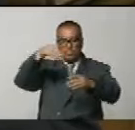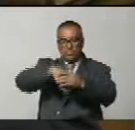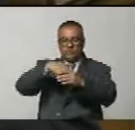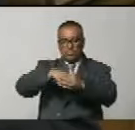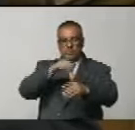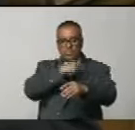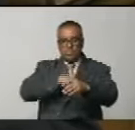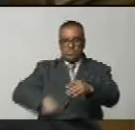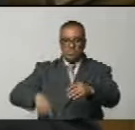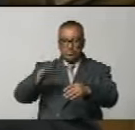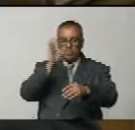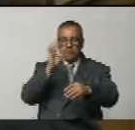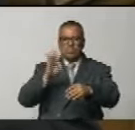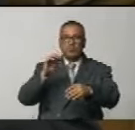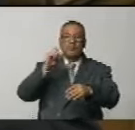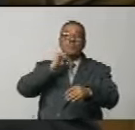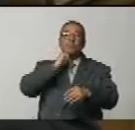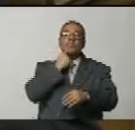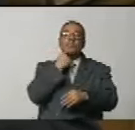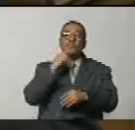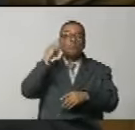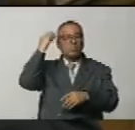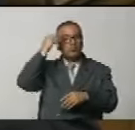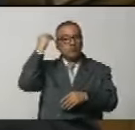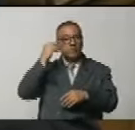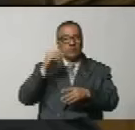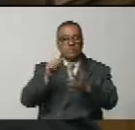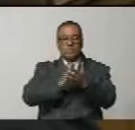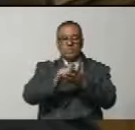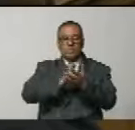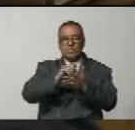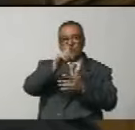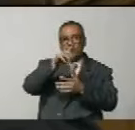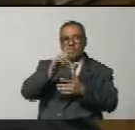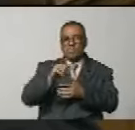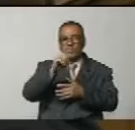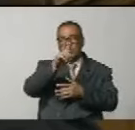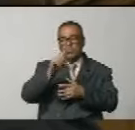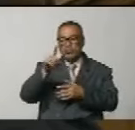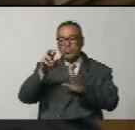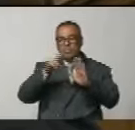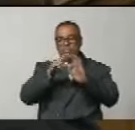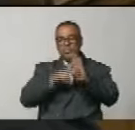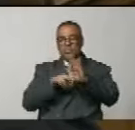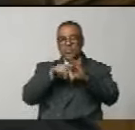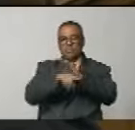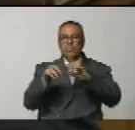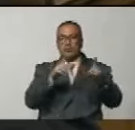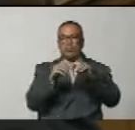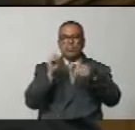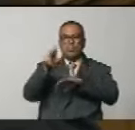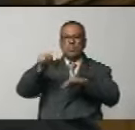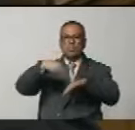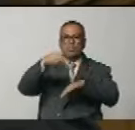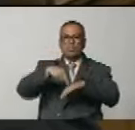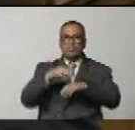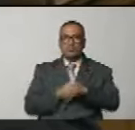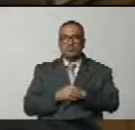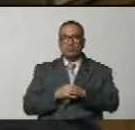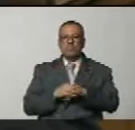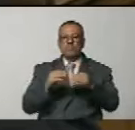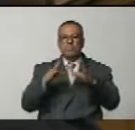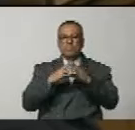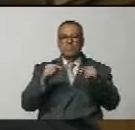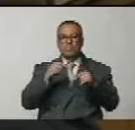como presidente de la Federación de Rusia de acuerdo a lo previsto en el artículo 111 del reglamento interior y de debates de la Asamblea Nacional.